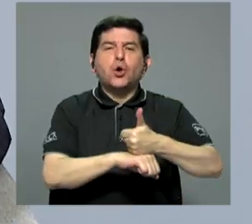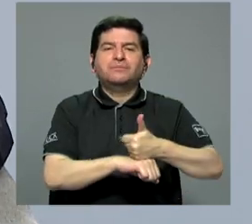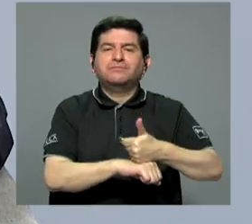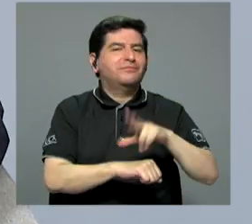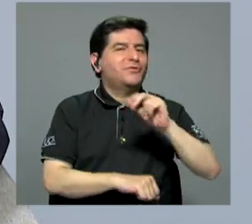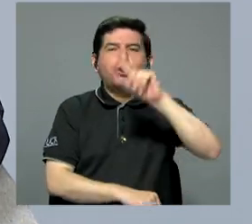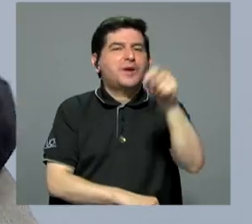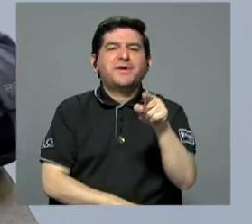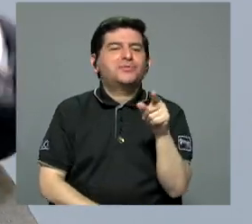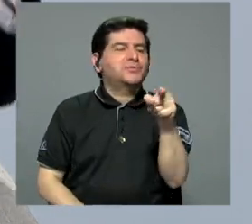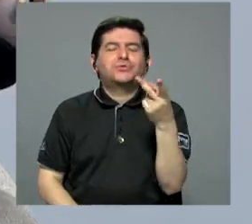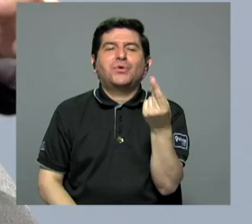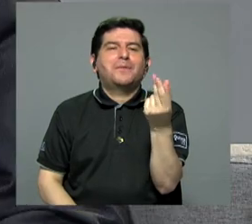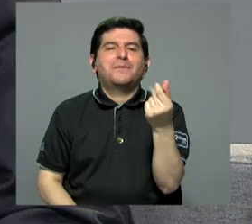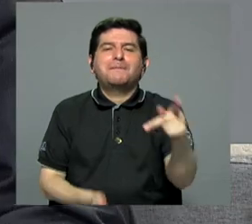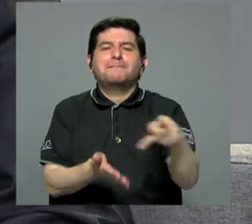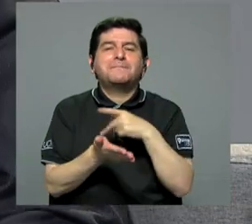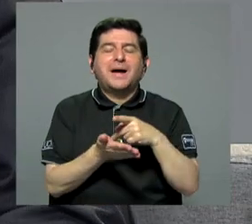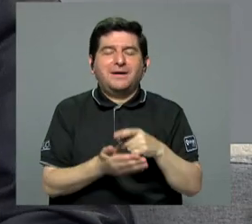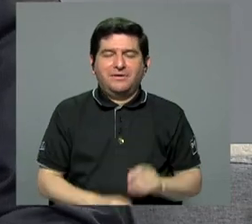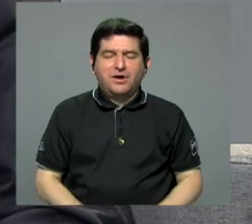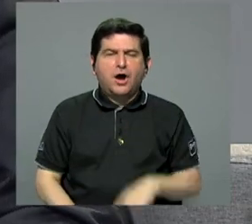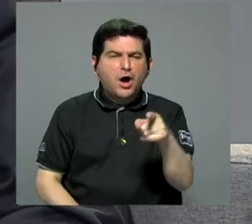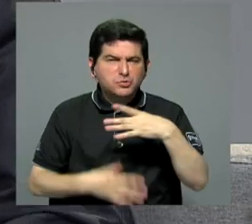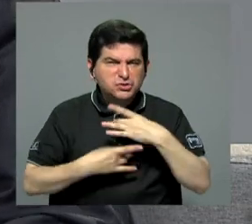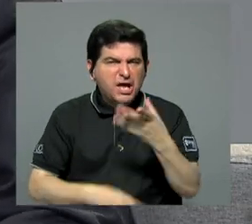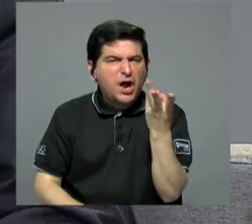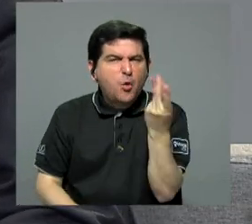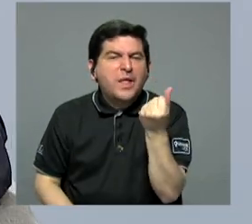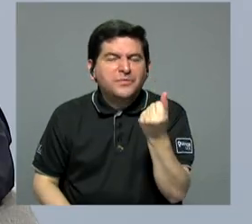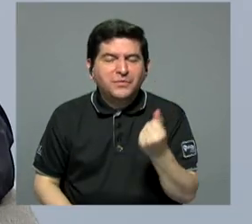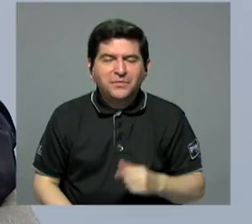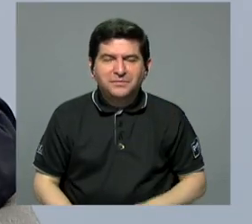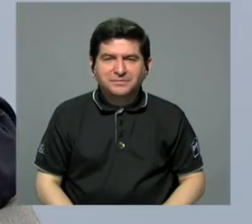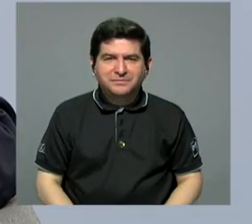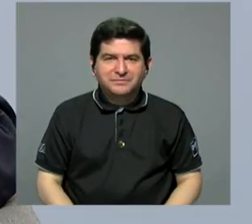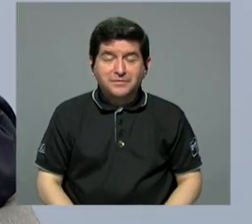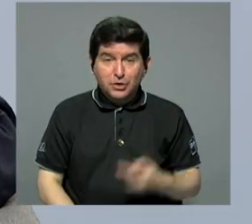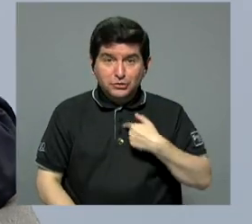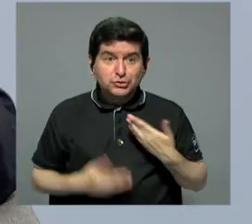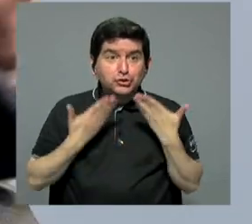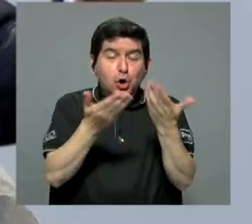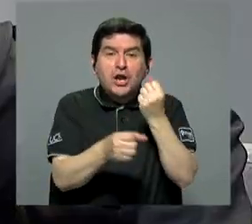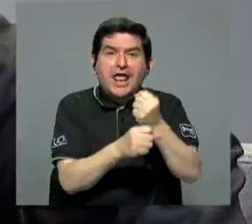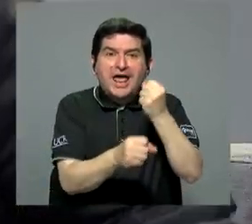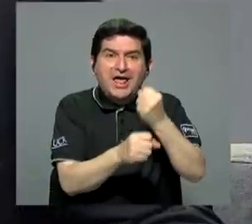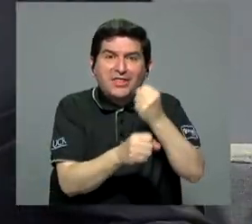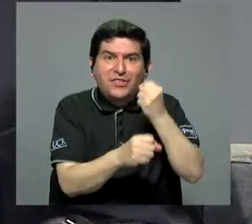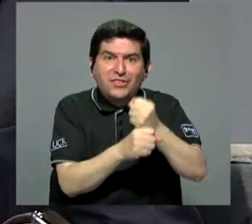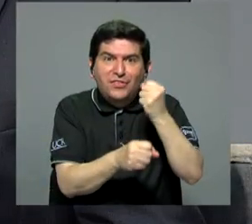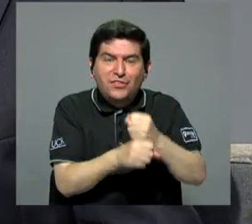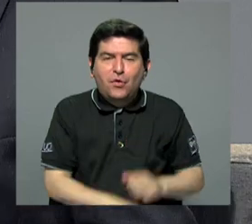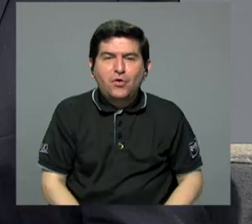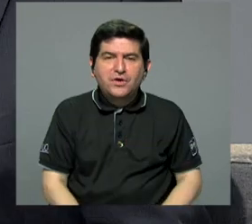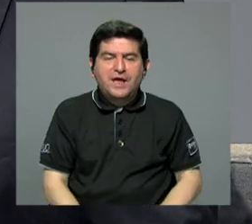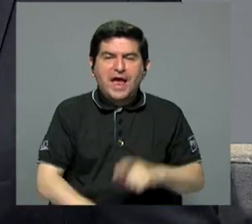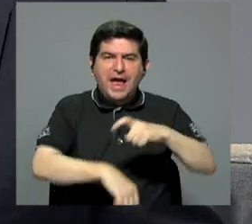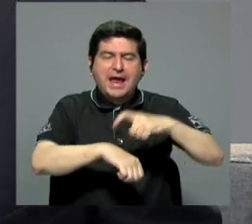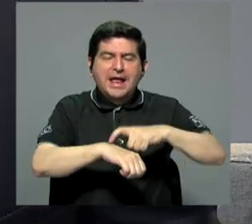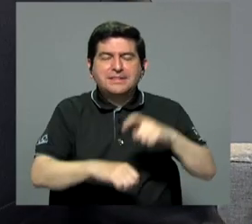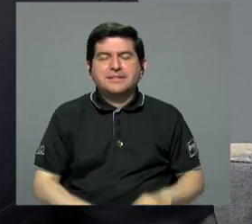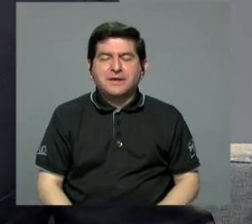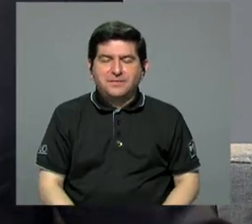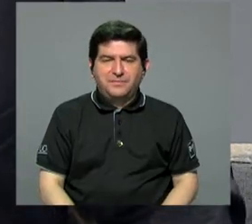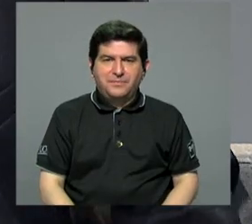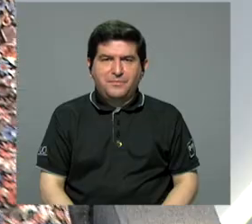Yo no le pregunto cuánto me cobra. Yo le digo, pago tanto, ¿a quién le interesa? ¿Por qué razón? Porque le voy a dar el trabajo en el espacio muerto que Por eso,